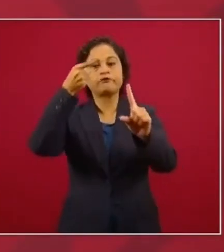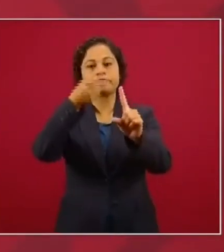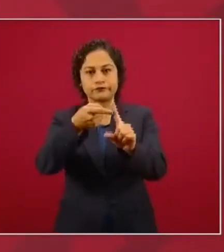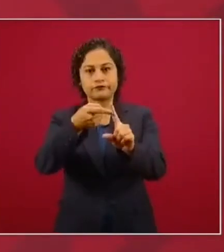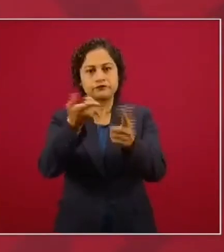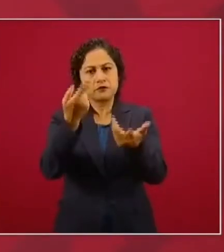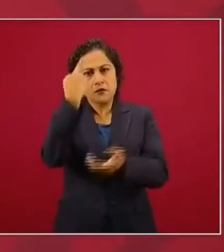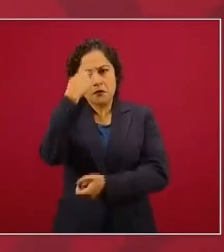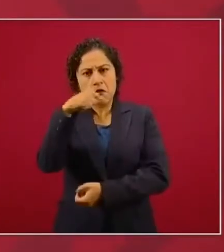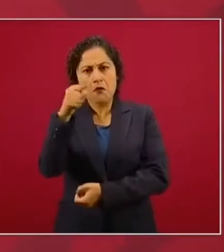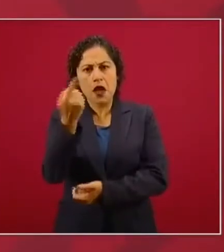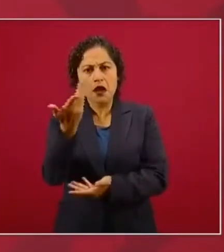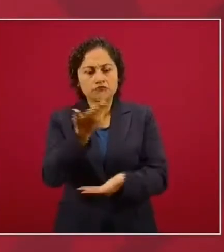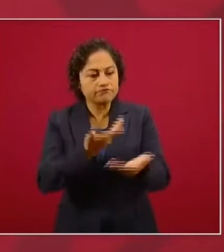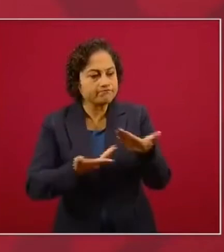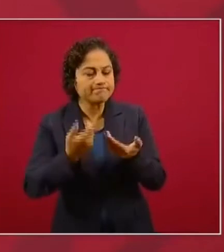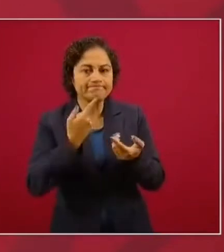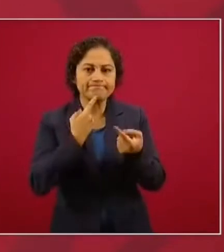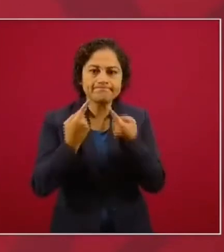circular en